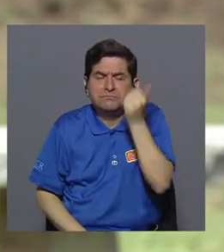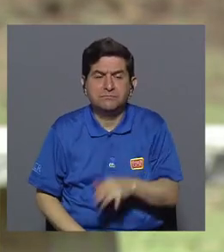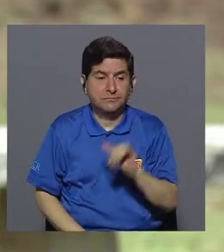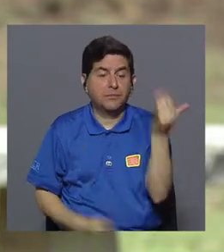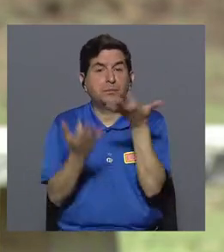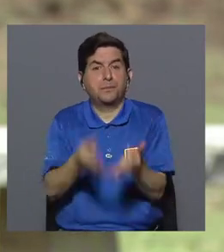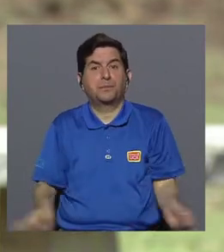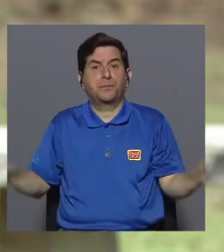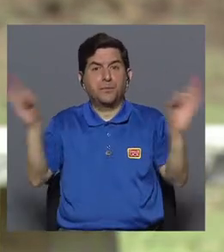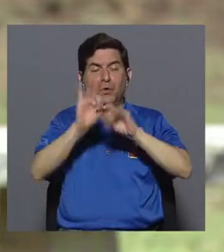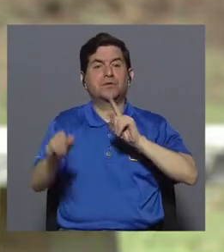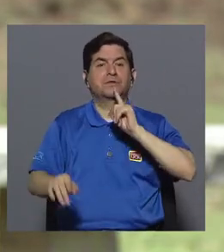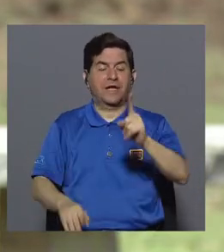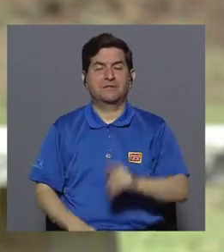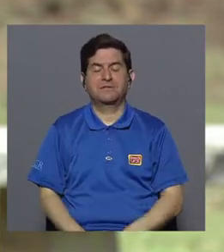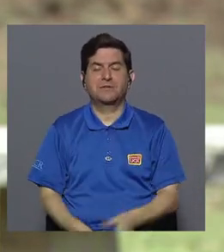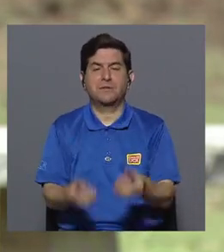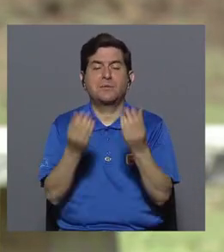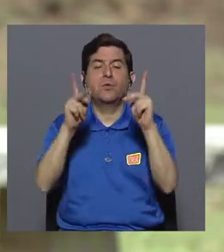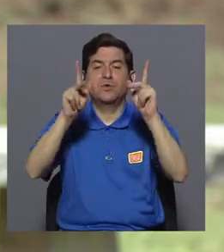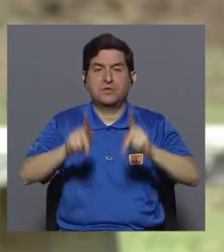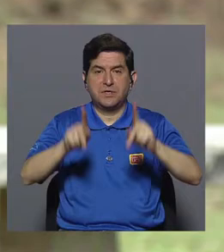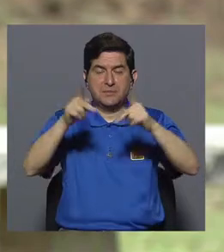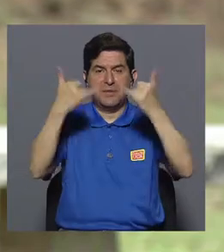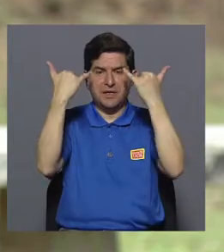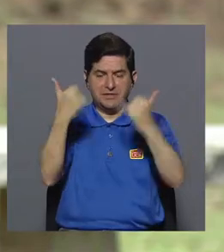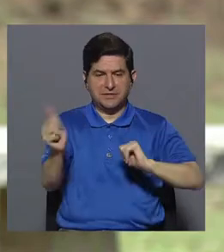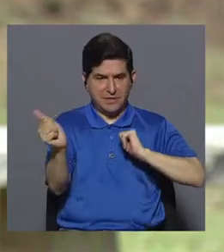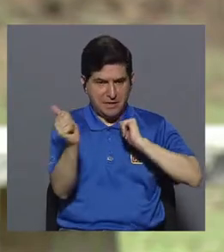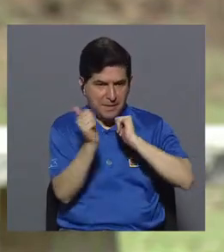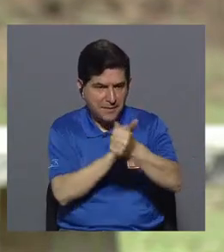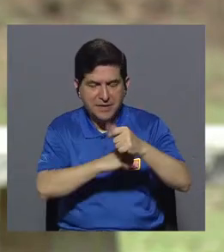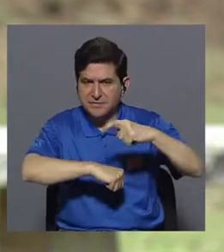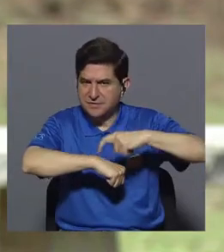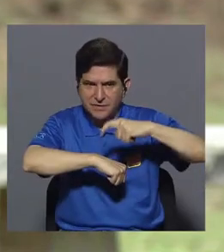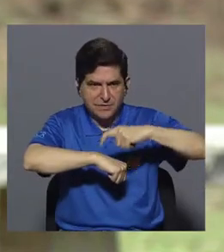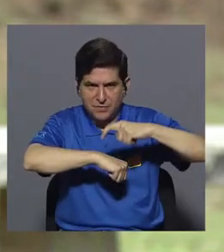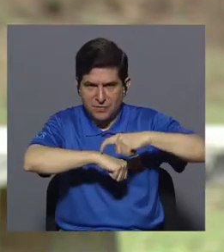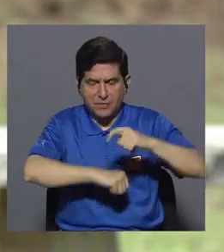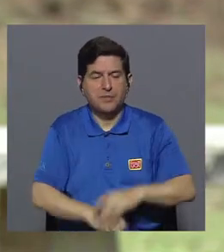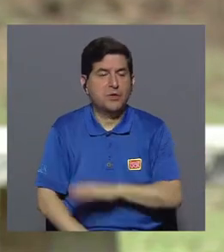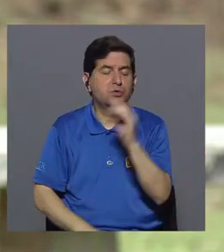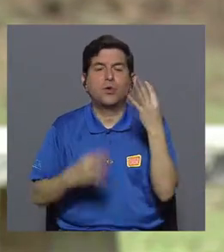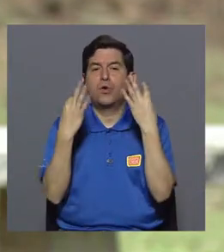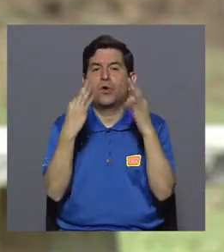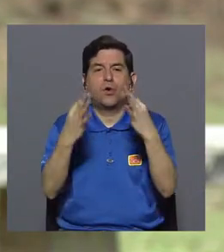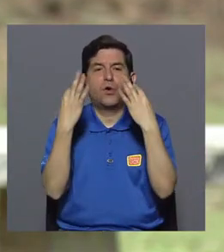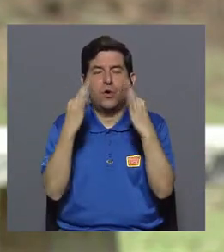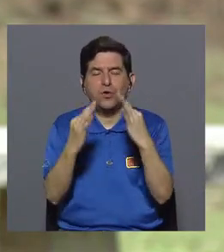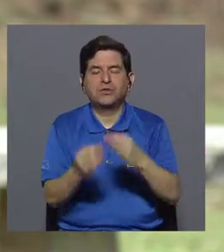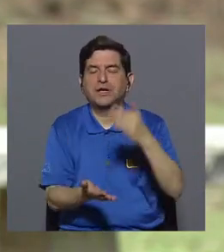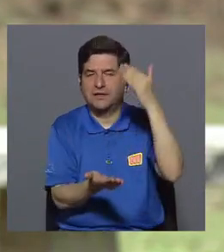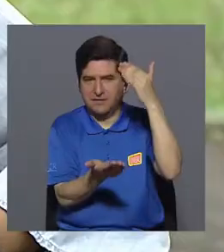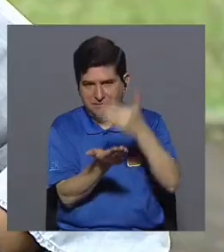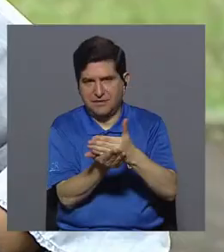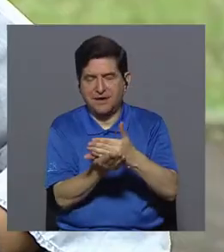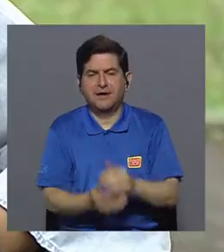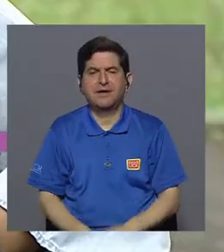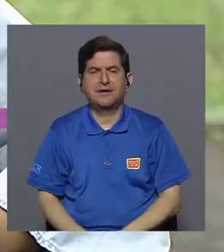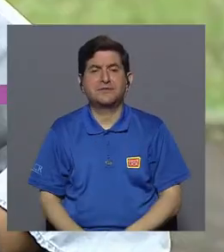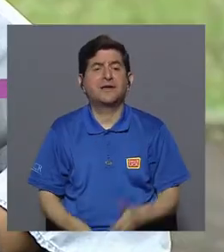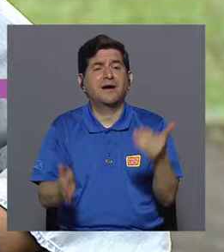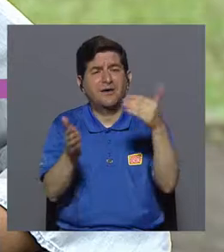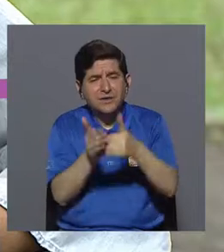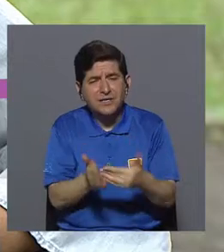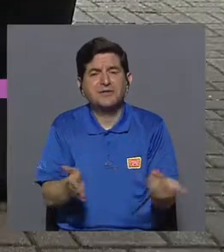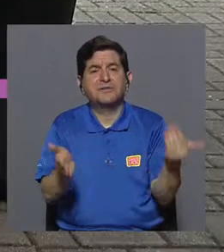también es importante mencionar que muchos de nuestros usuarios ya han pasado en algún momento, ya han hecho intentos de cese. reincidentes en